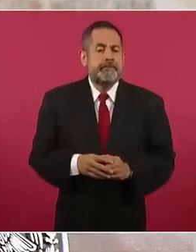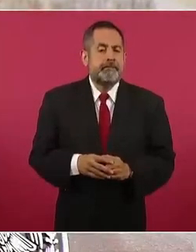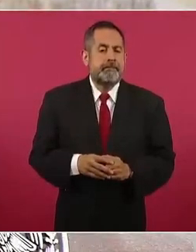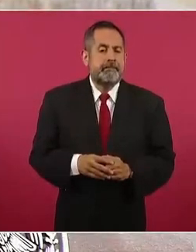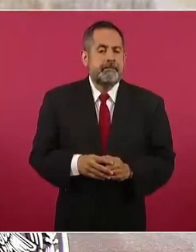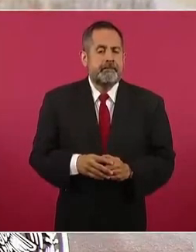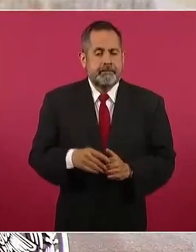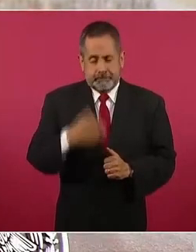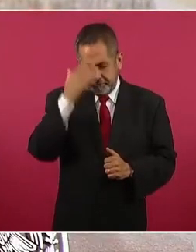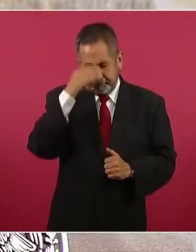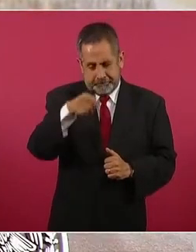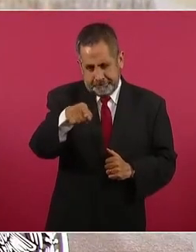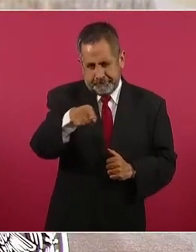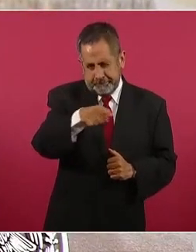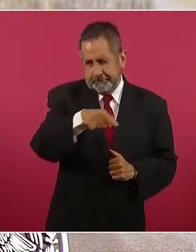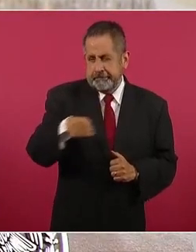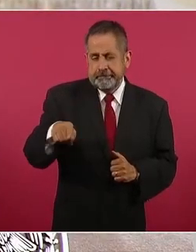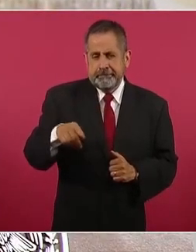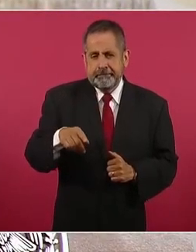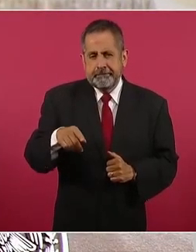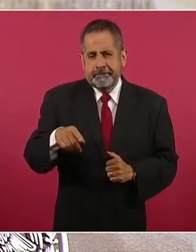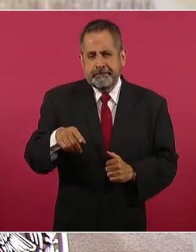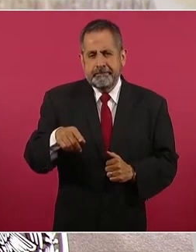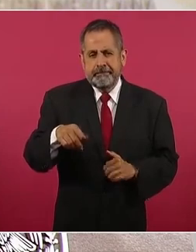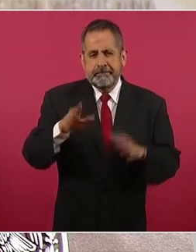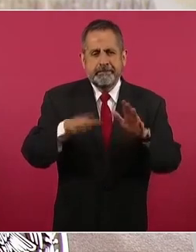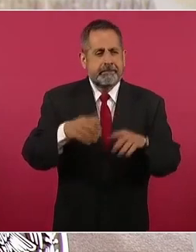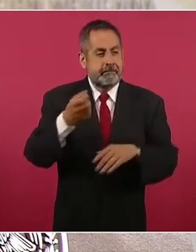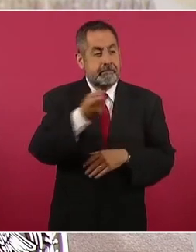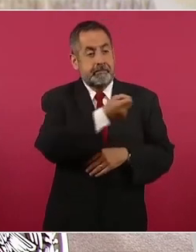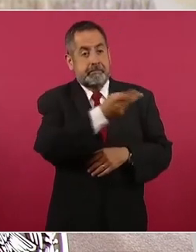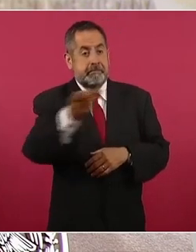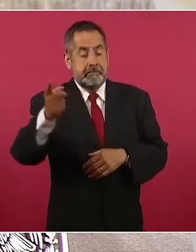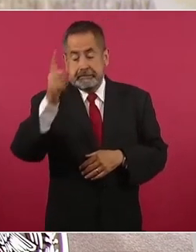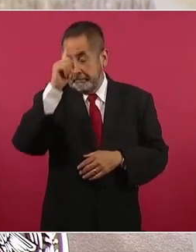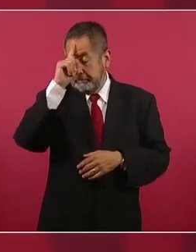Ya ven que hay a veces como periodos de amnesia